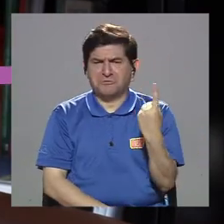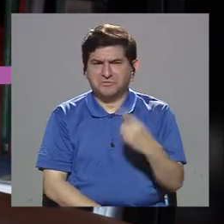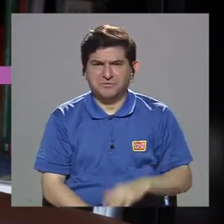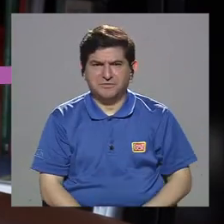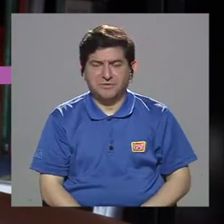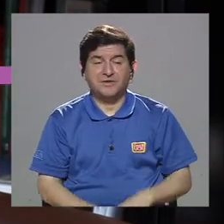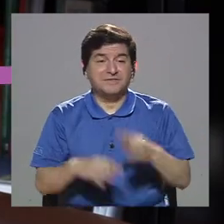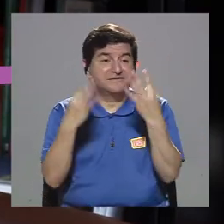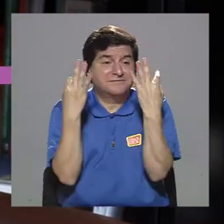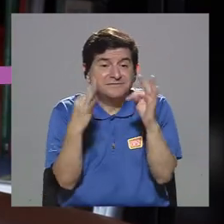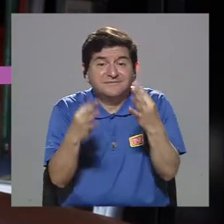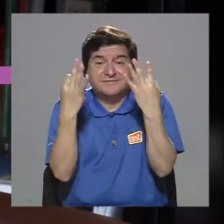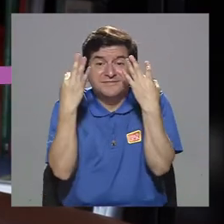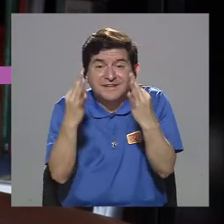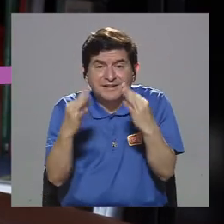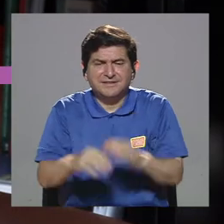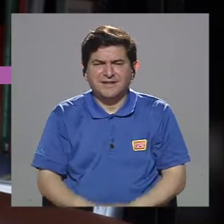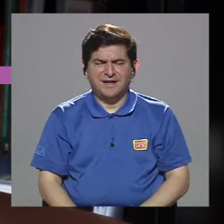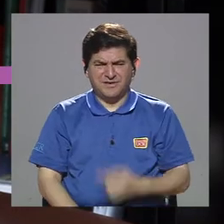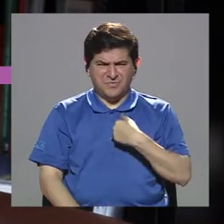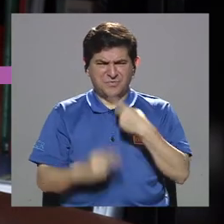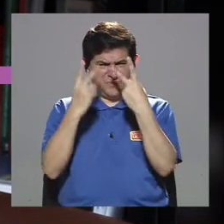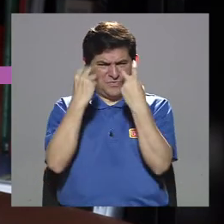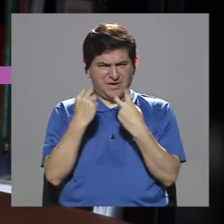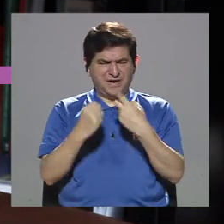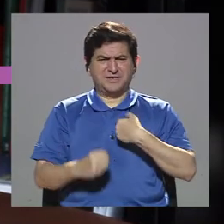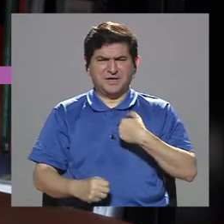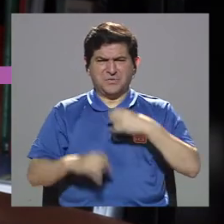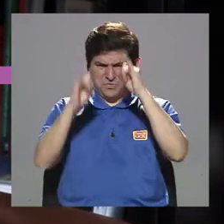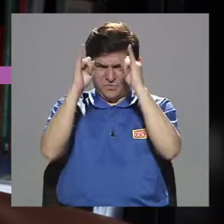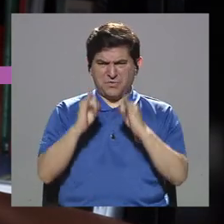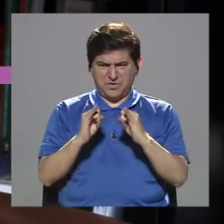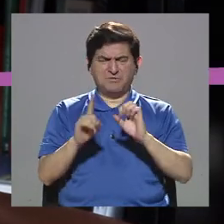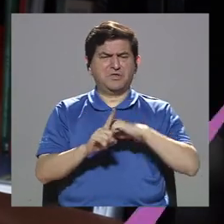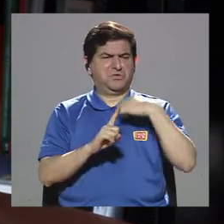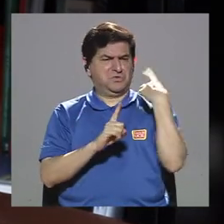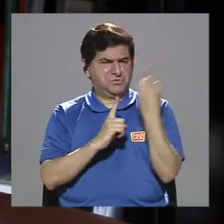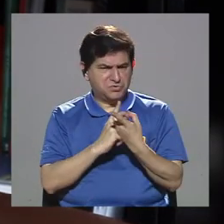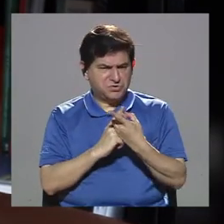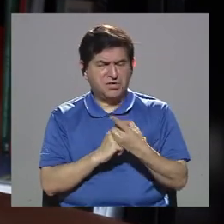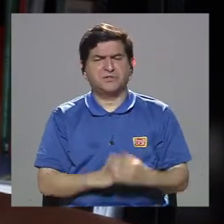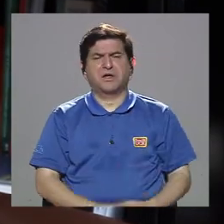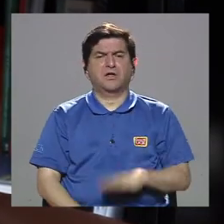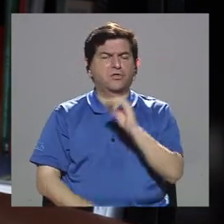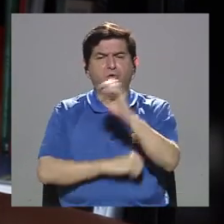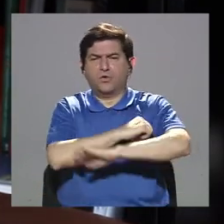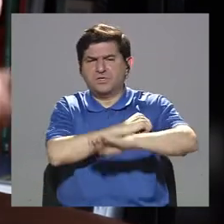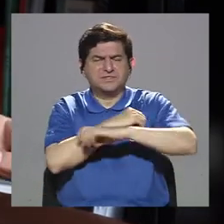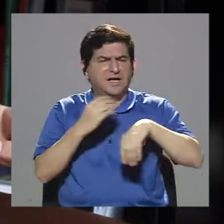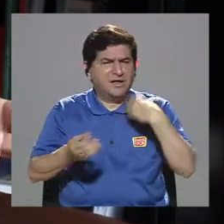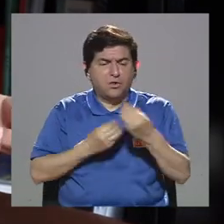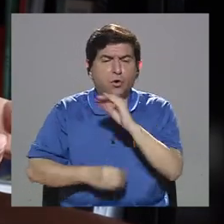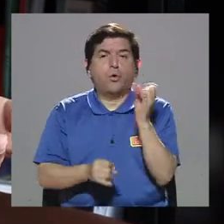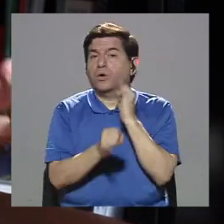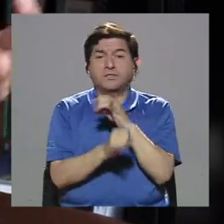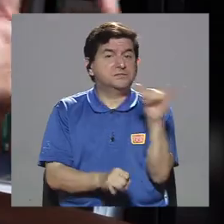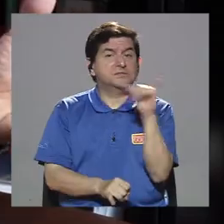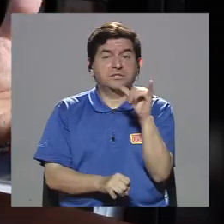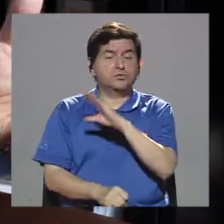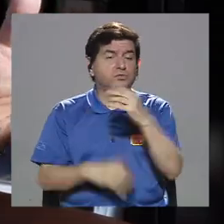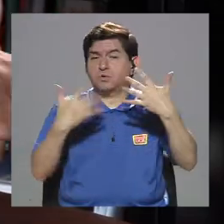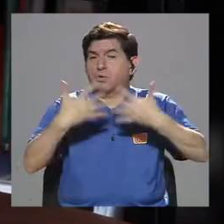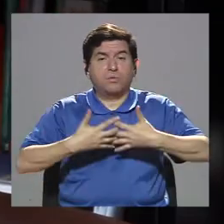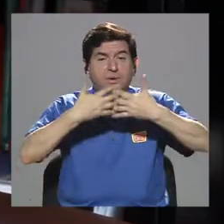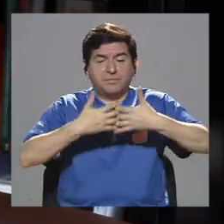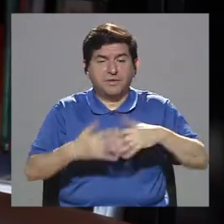día, sino para tratar de ver qué estamos haciendo como individuos, como sociedades, como estados y como instituciones